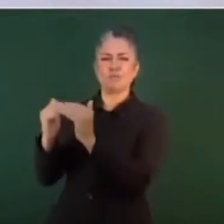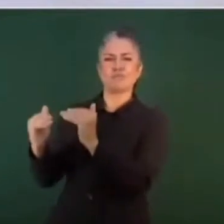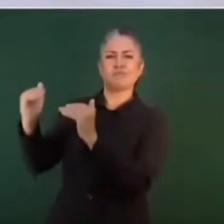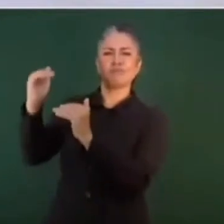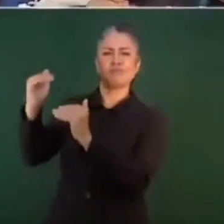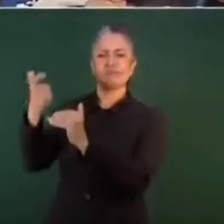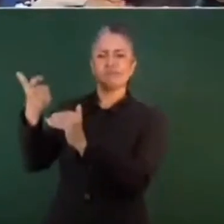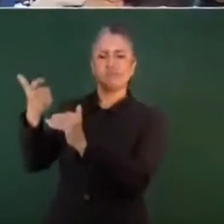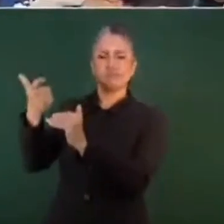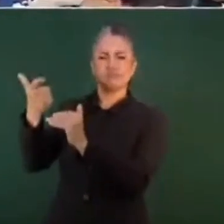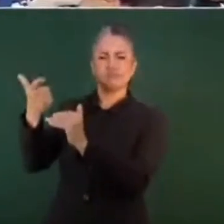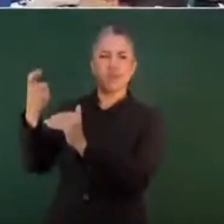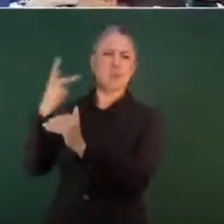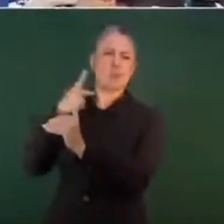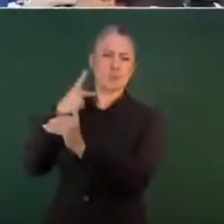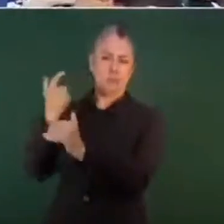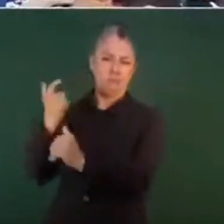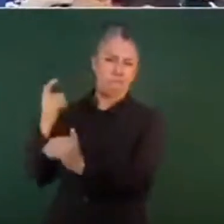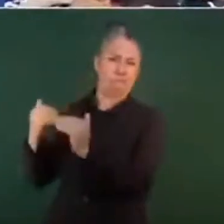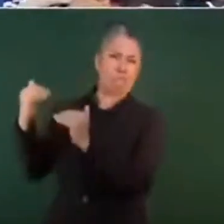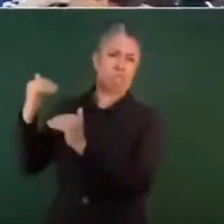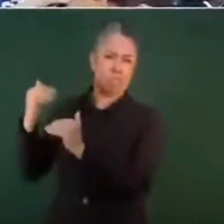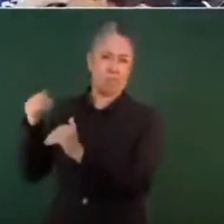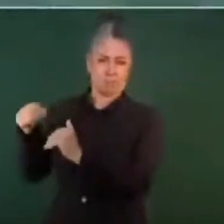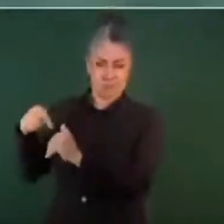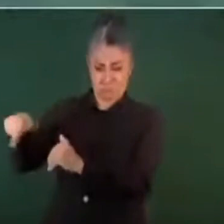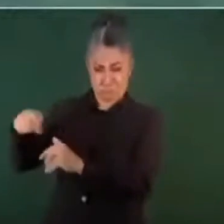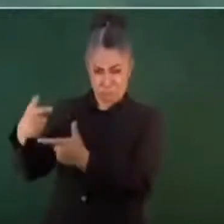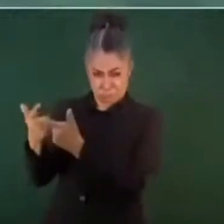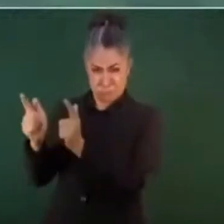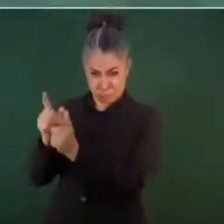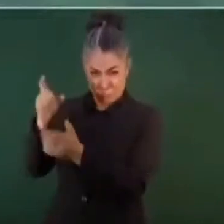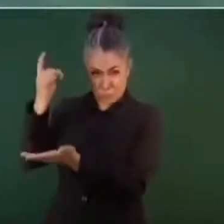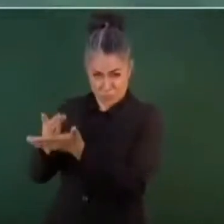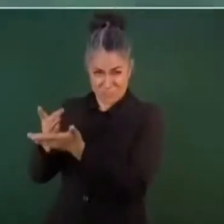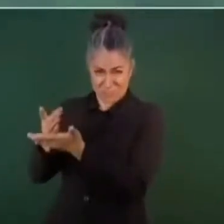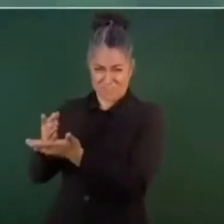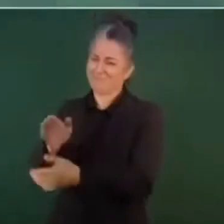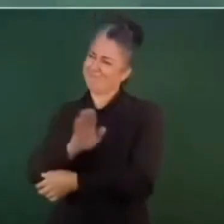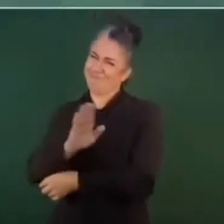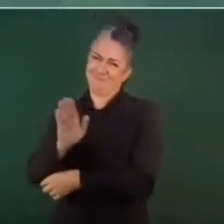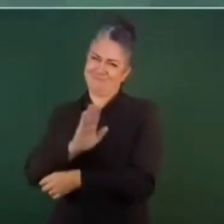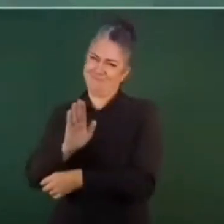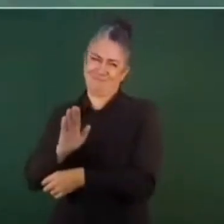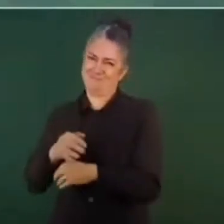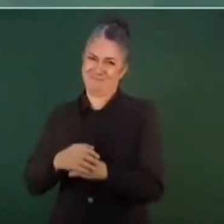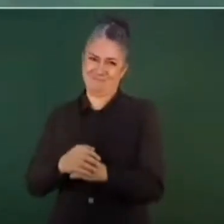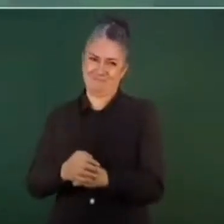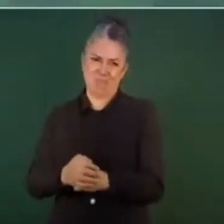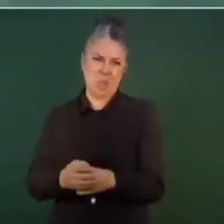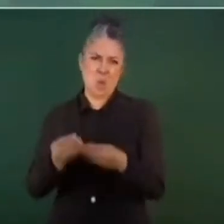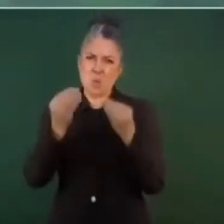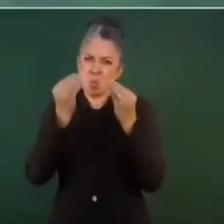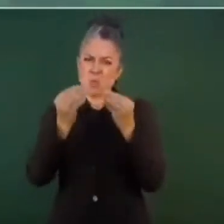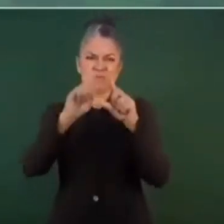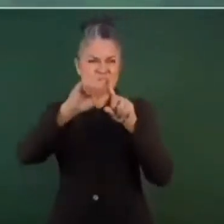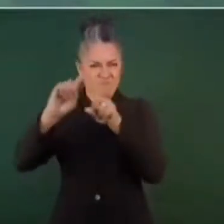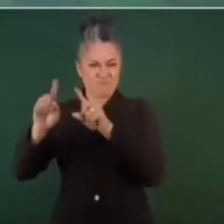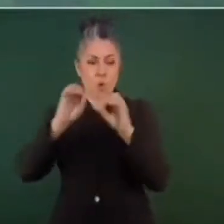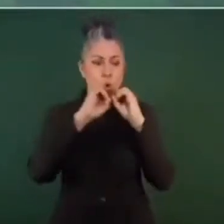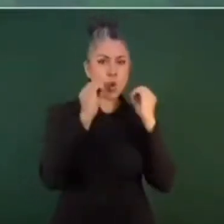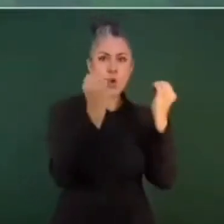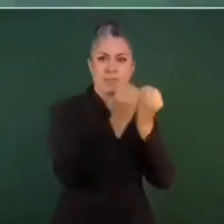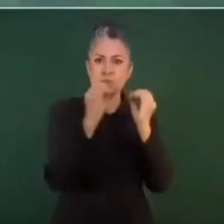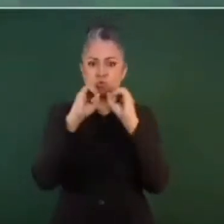económico político sino es también de muchas organizaciones